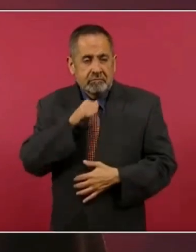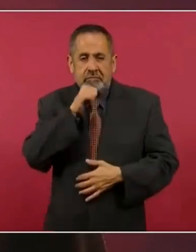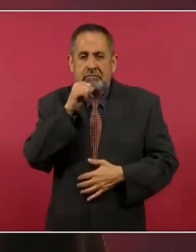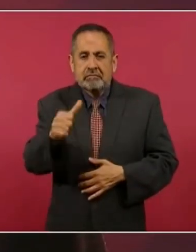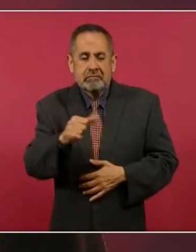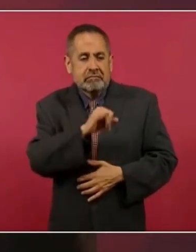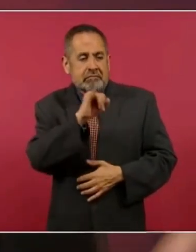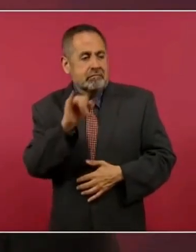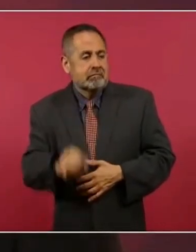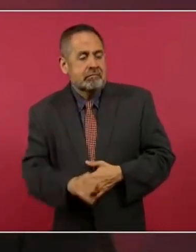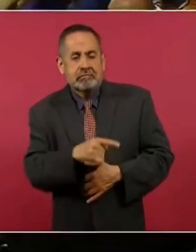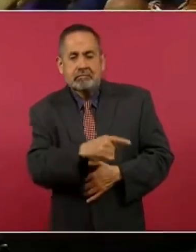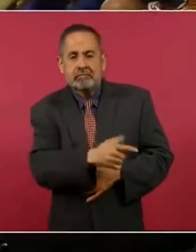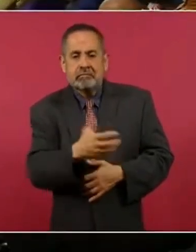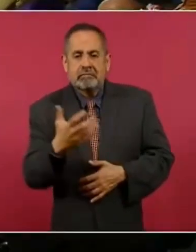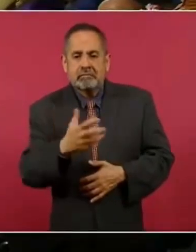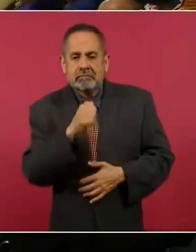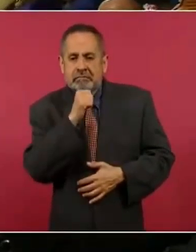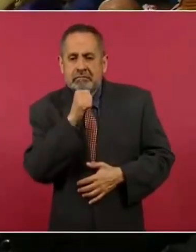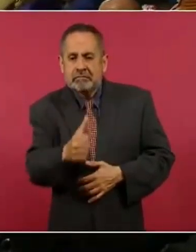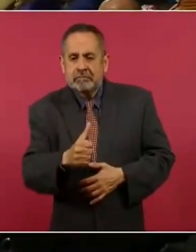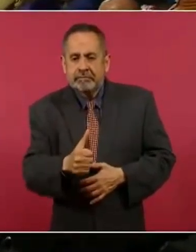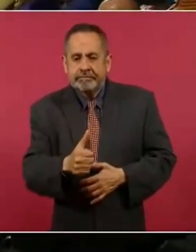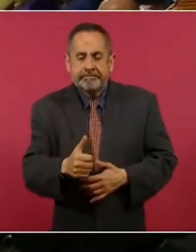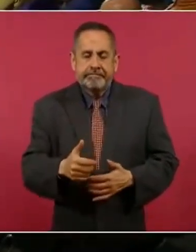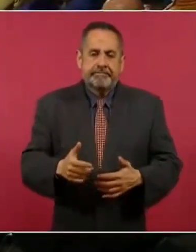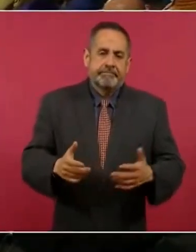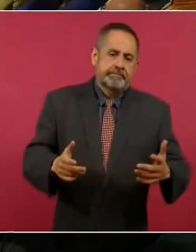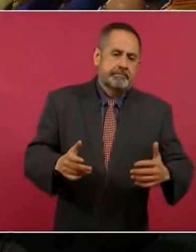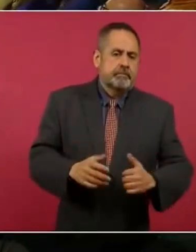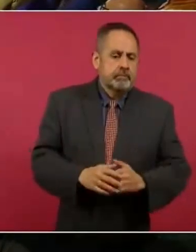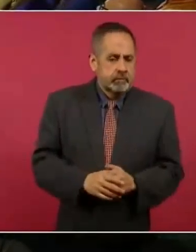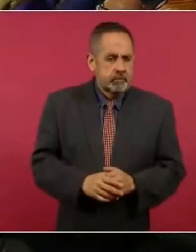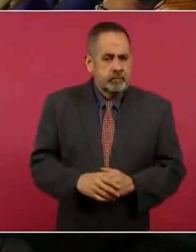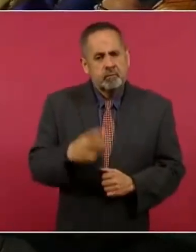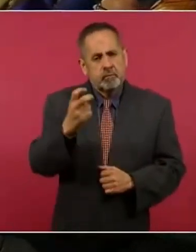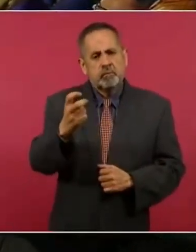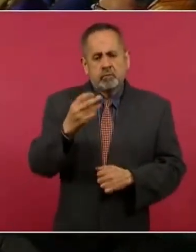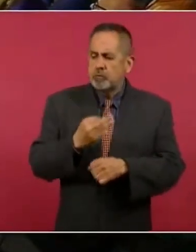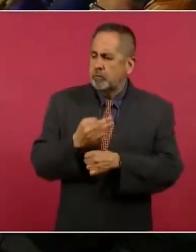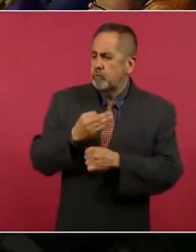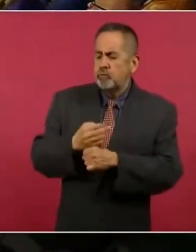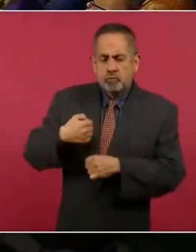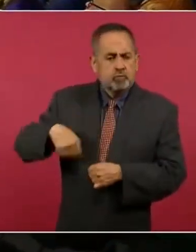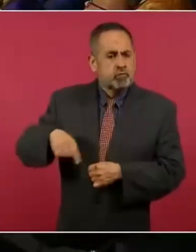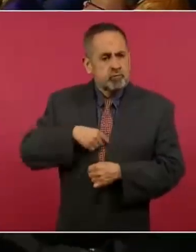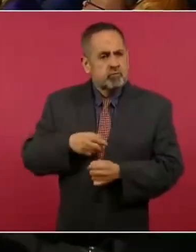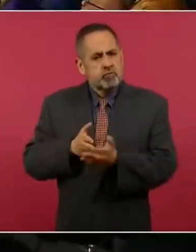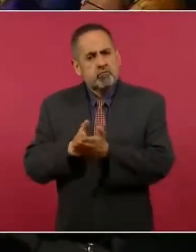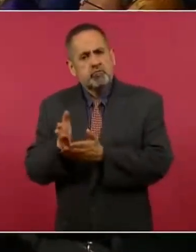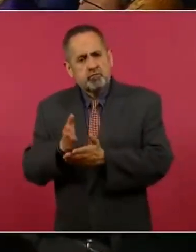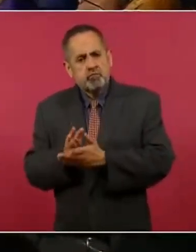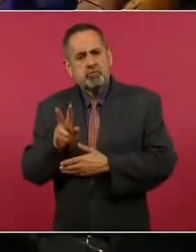Entonces, vamos bien, porque